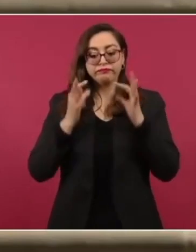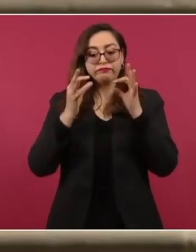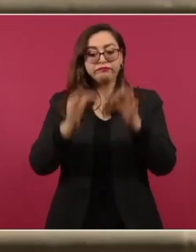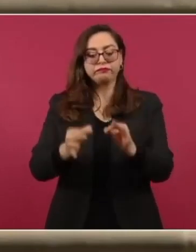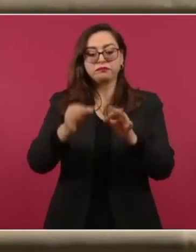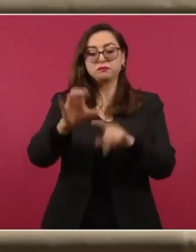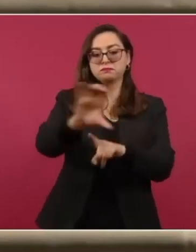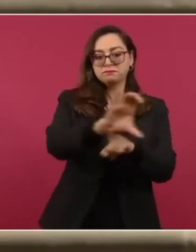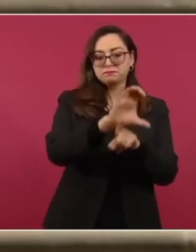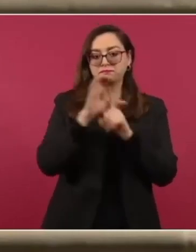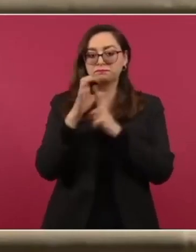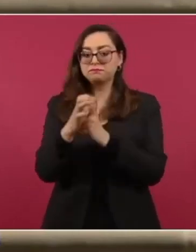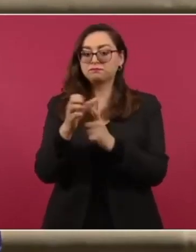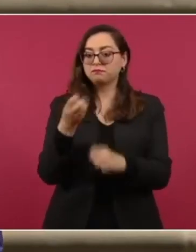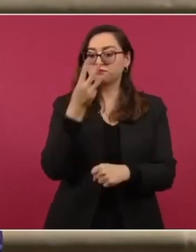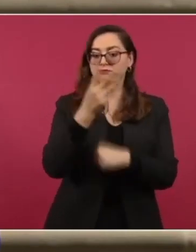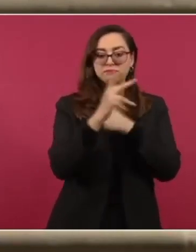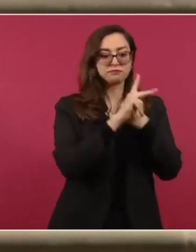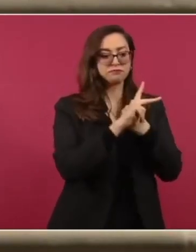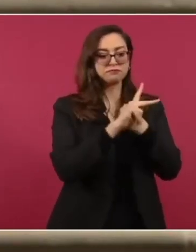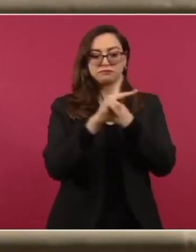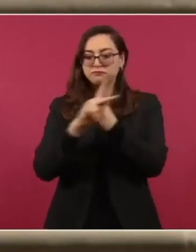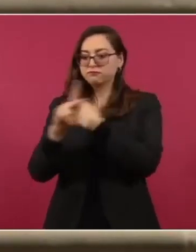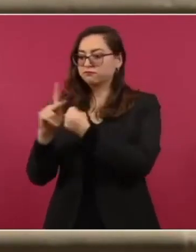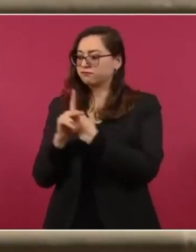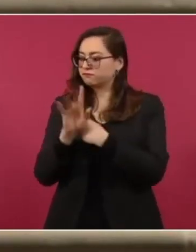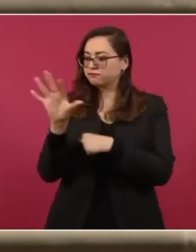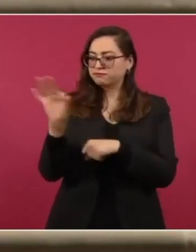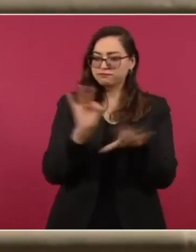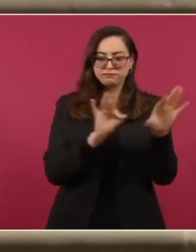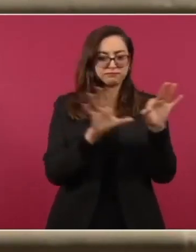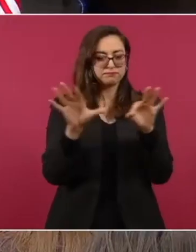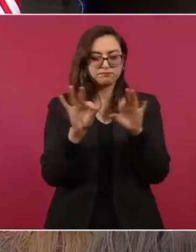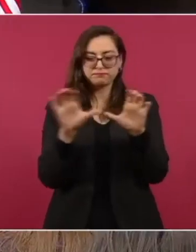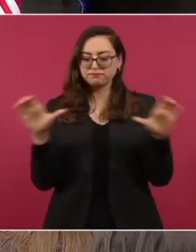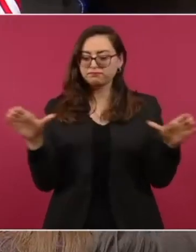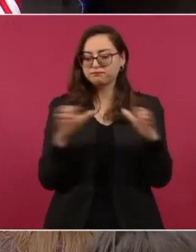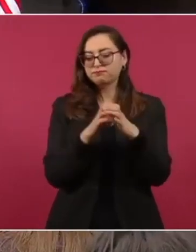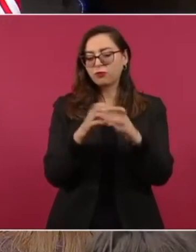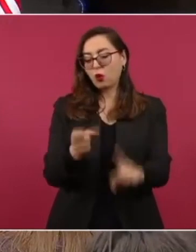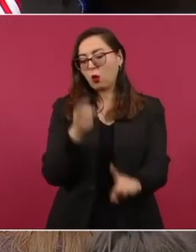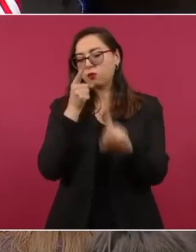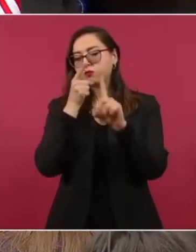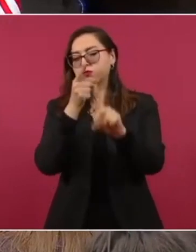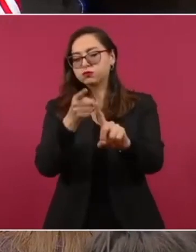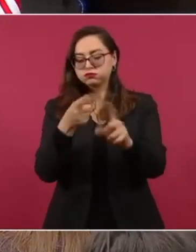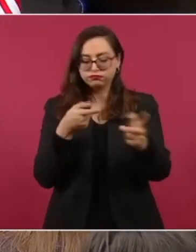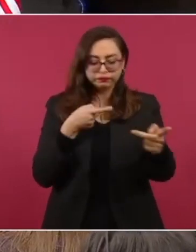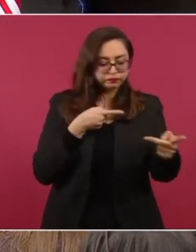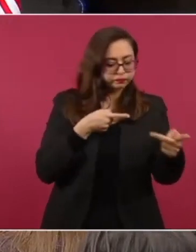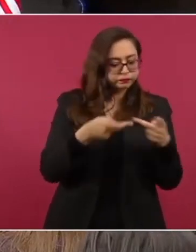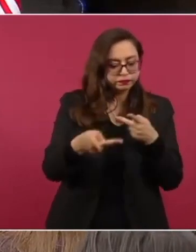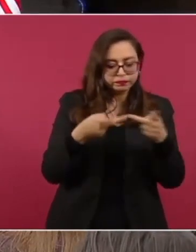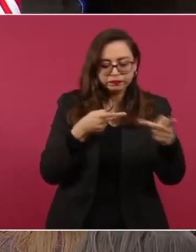destinado a la planeación y a la